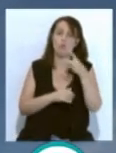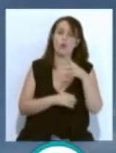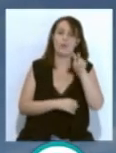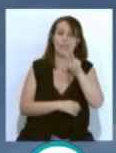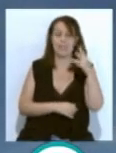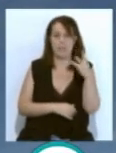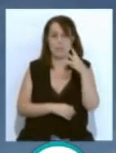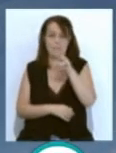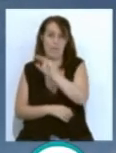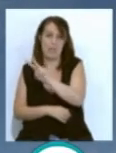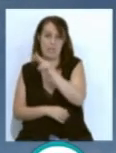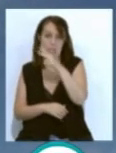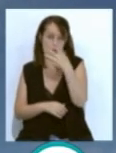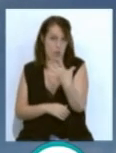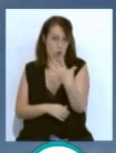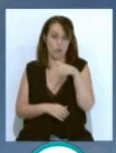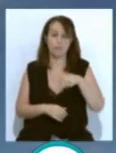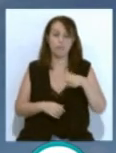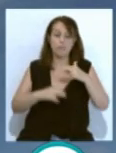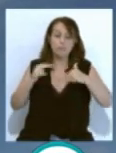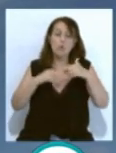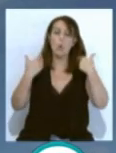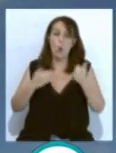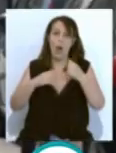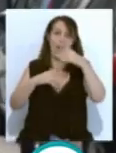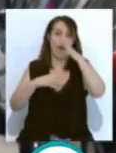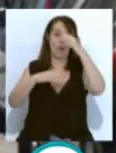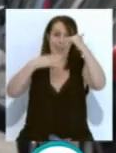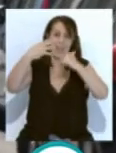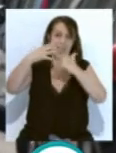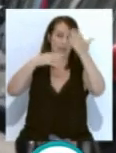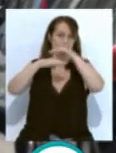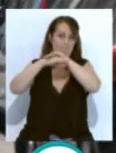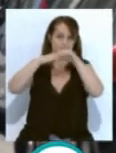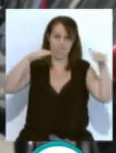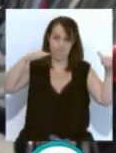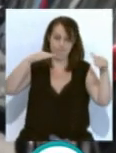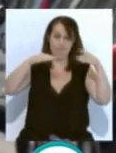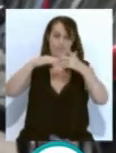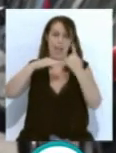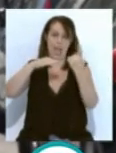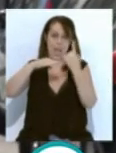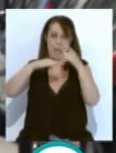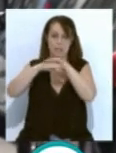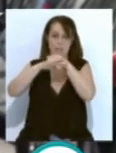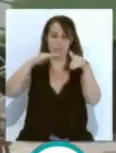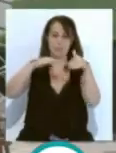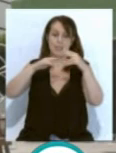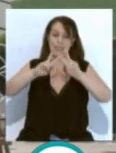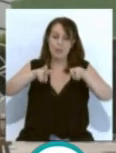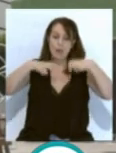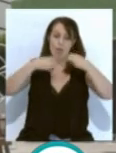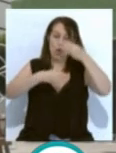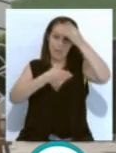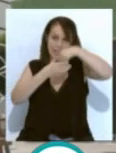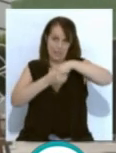La actuación consistirá entre otras tareas en la impermeabilización y el aislamiento de las cubiertas, la reparación de los revestimientos